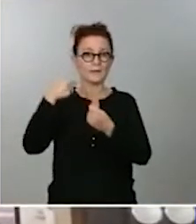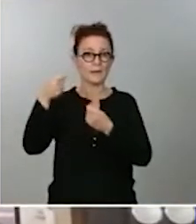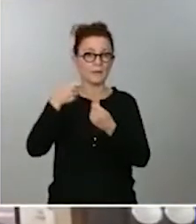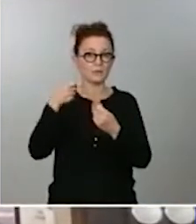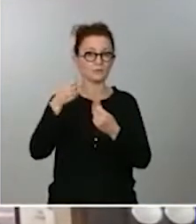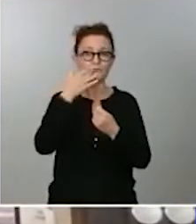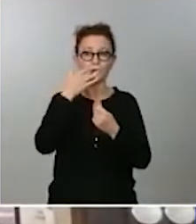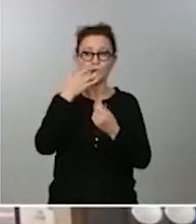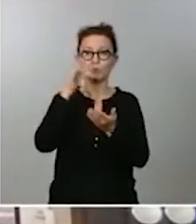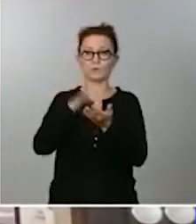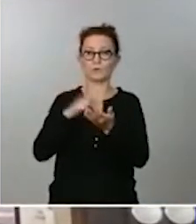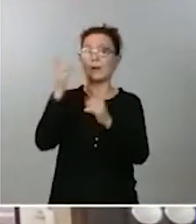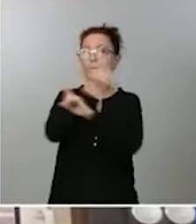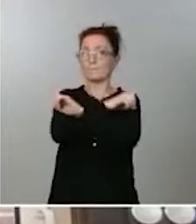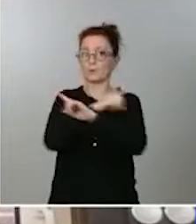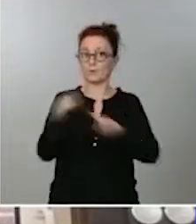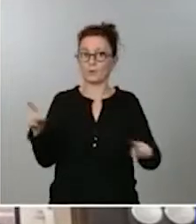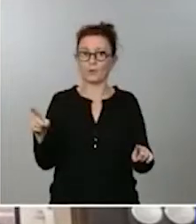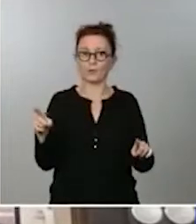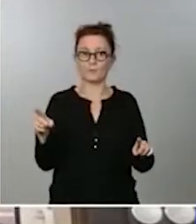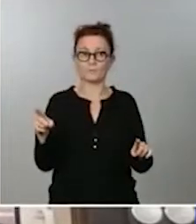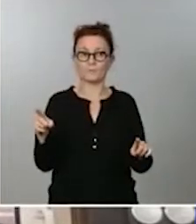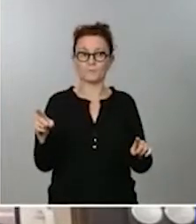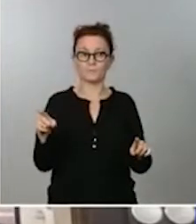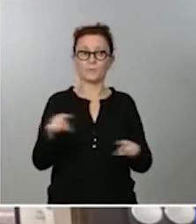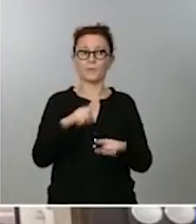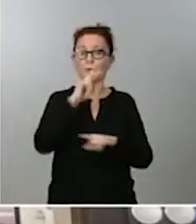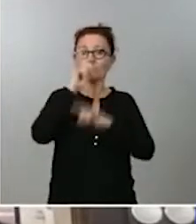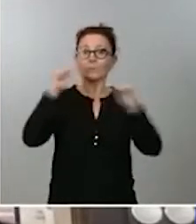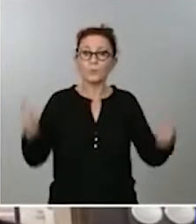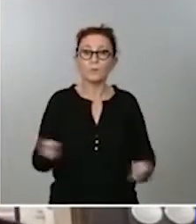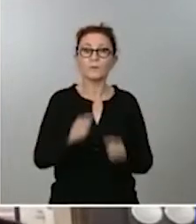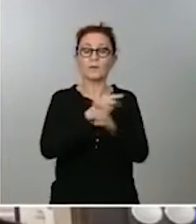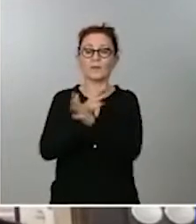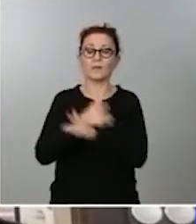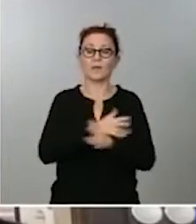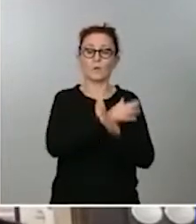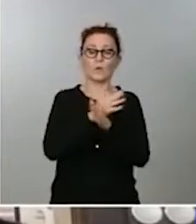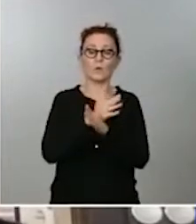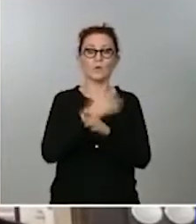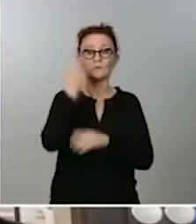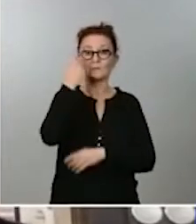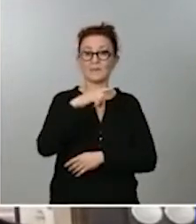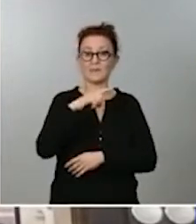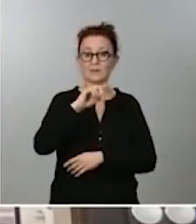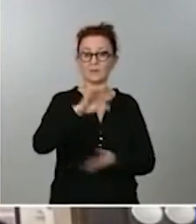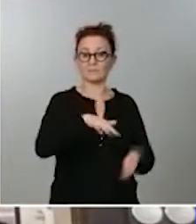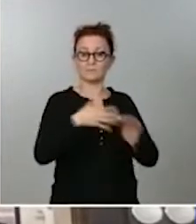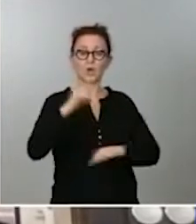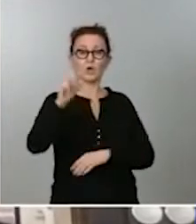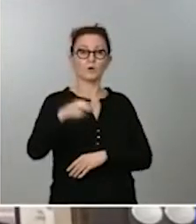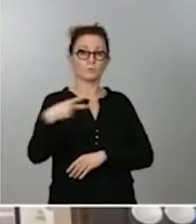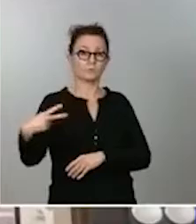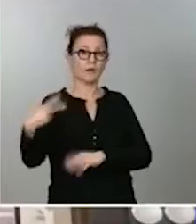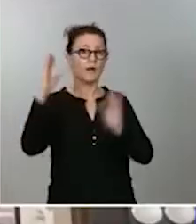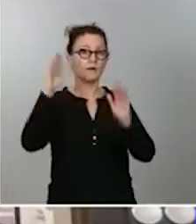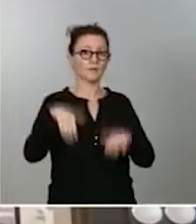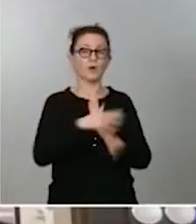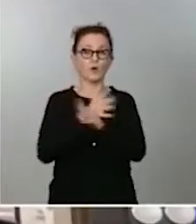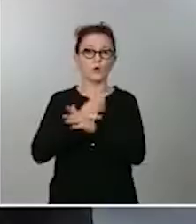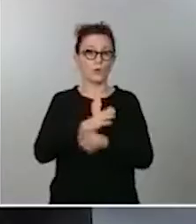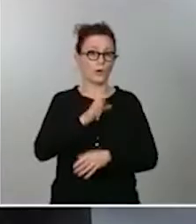la publicidad del juego que han derivado en juego ilegal.